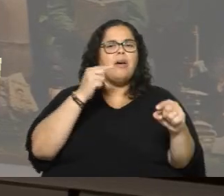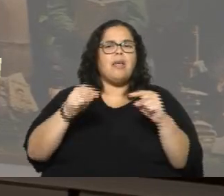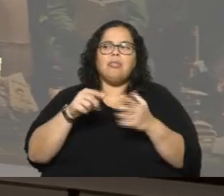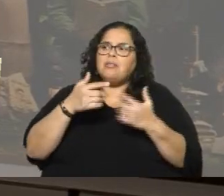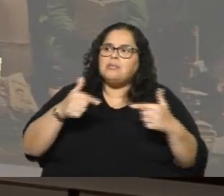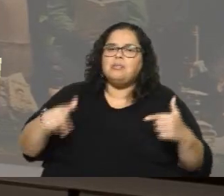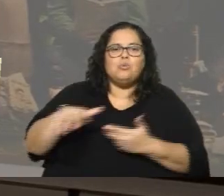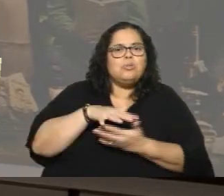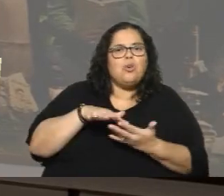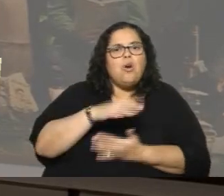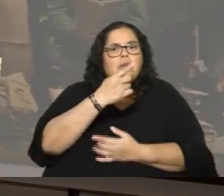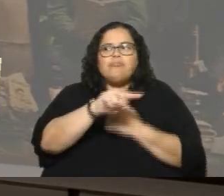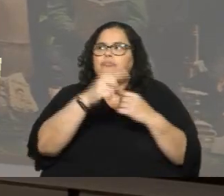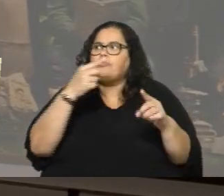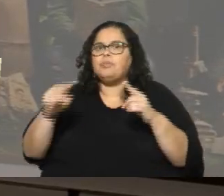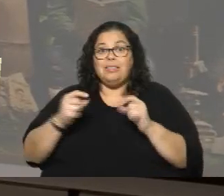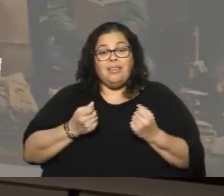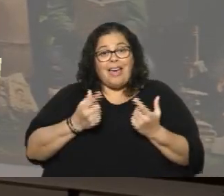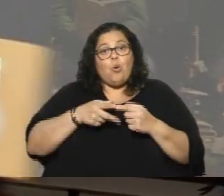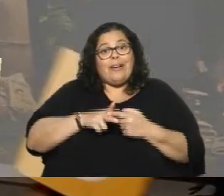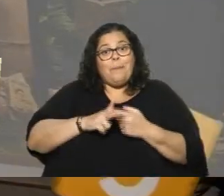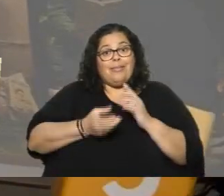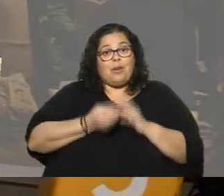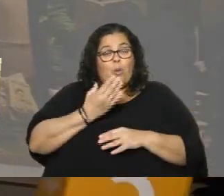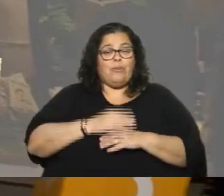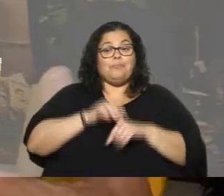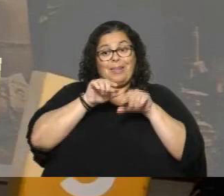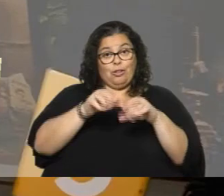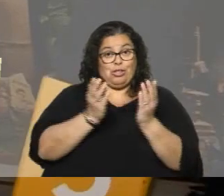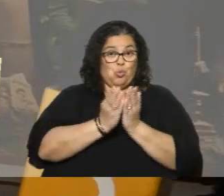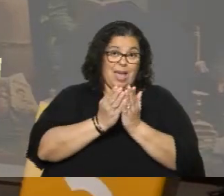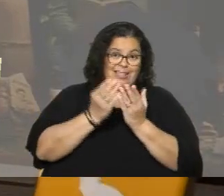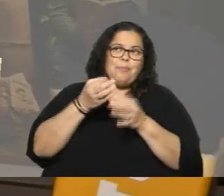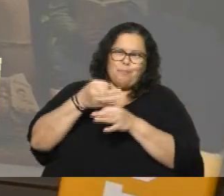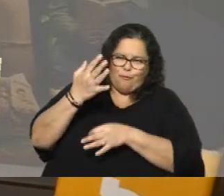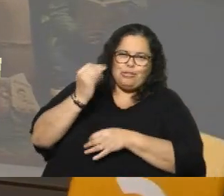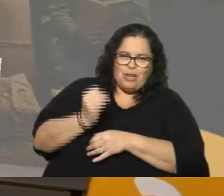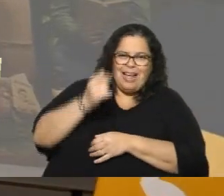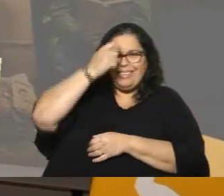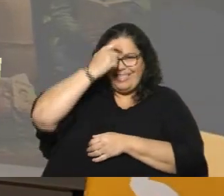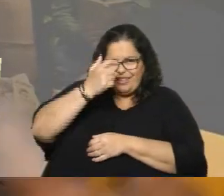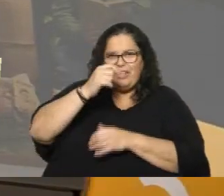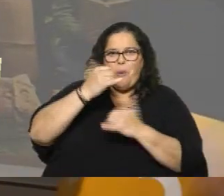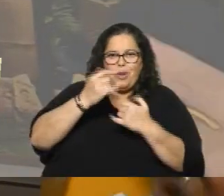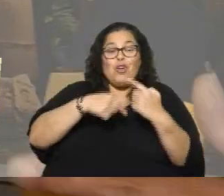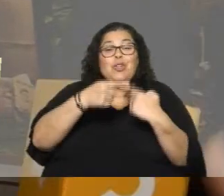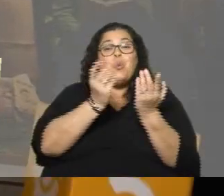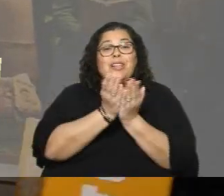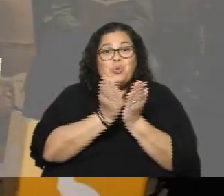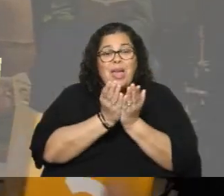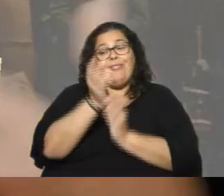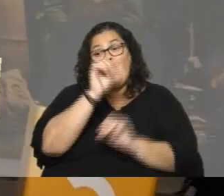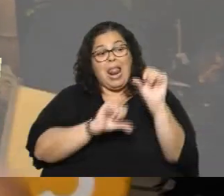subsanando dificultades y generando herramientas nuevas. Estos estudiantes que vos decías, profesionales, ya no científicos y científicas que pasan de